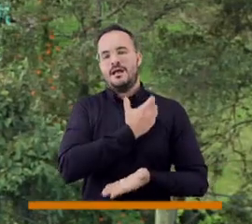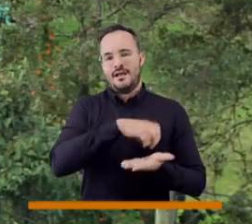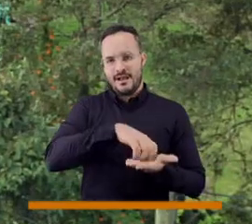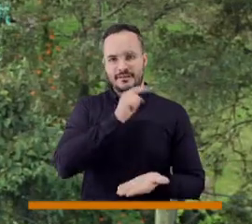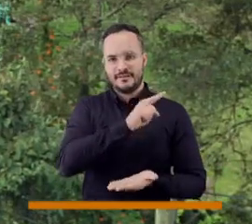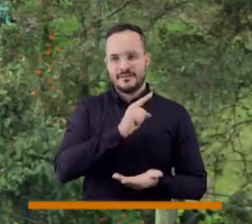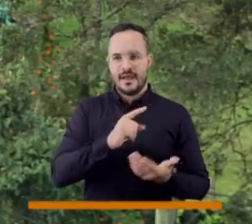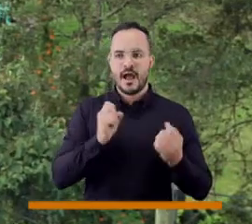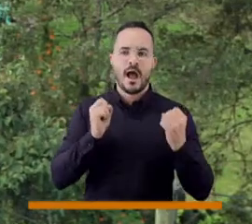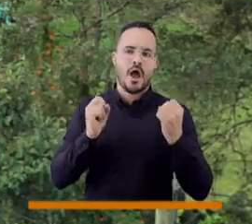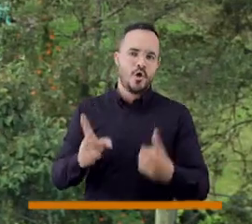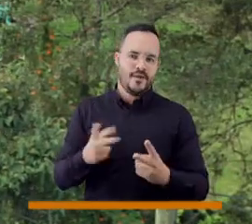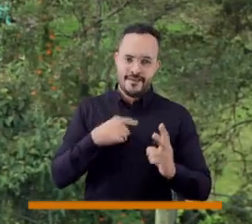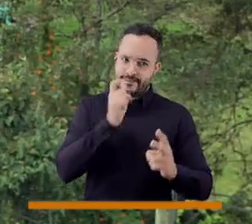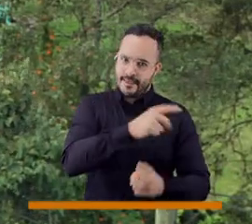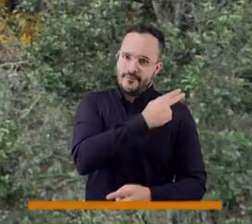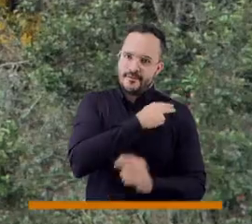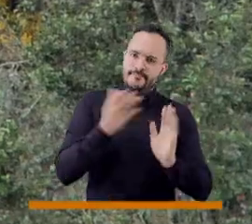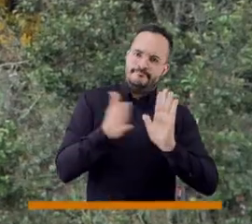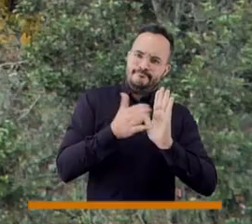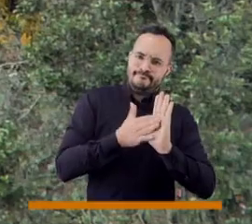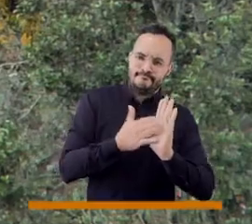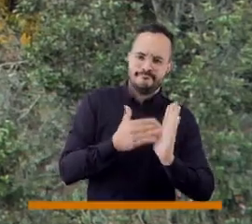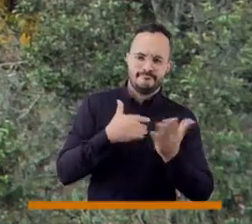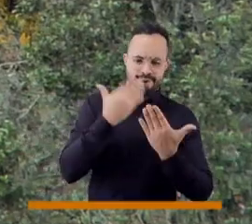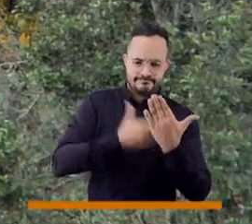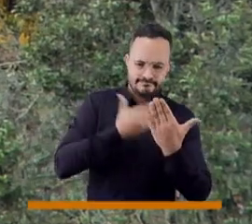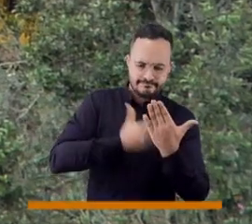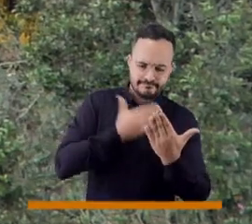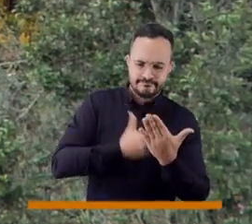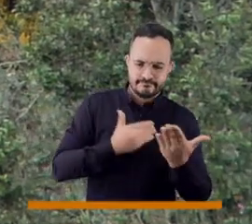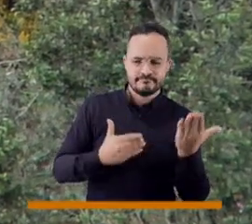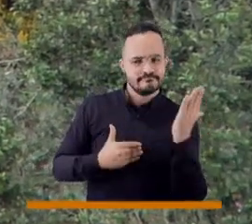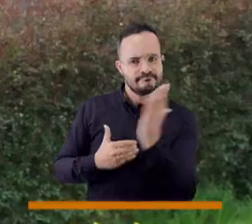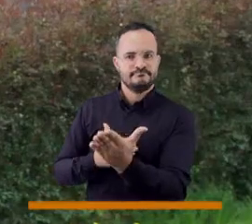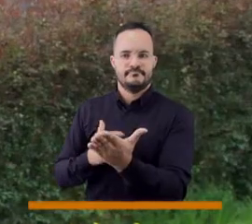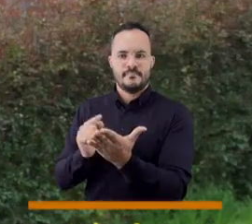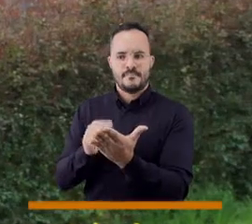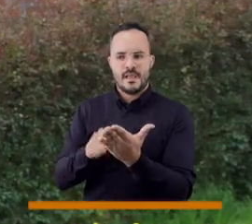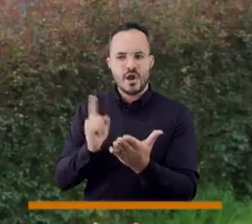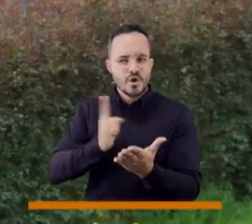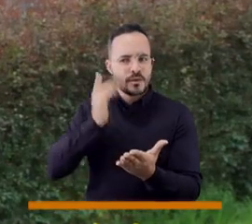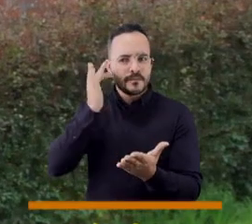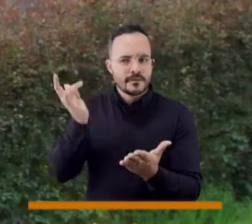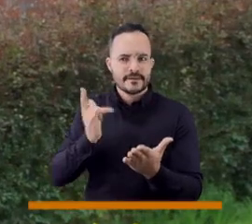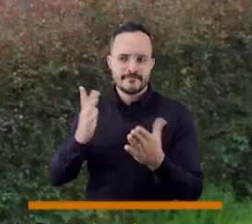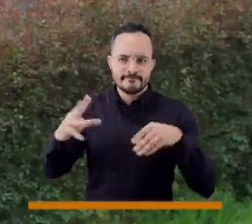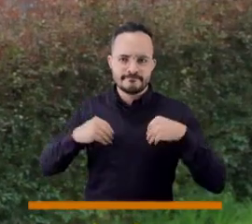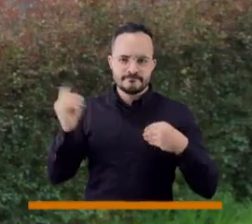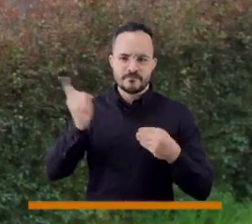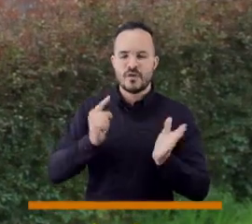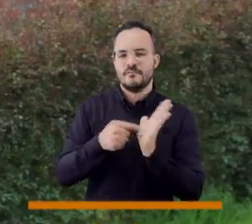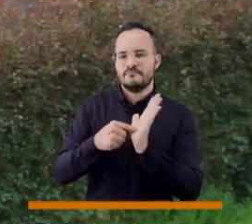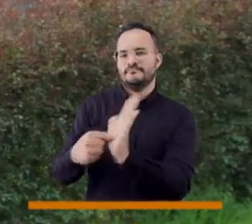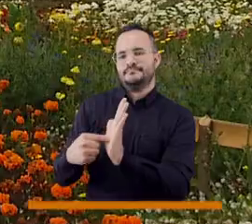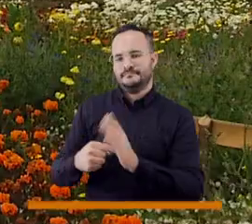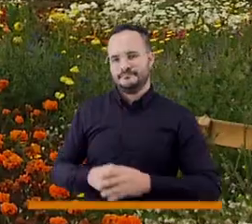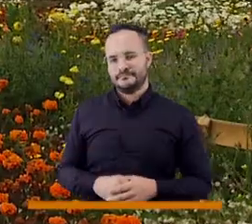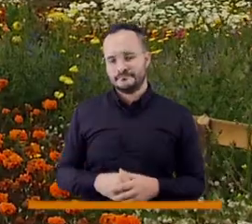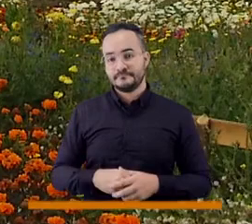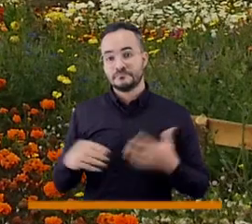la que tiene que dar todas esas pruebas por qué esa reconsideración no se lleva a cabo. Además, en